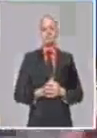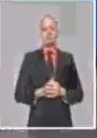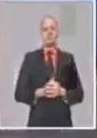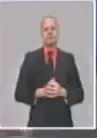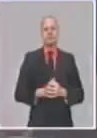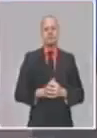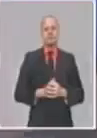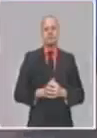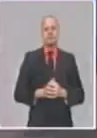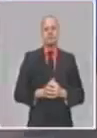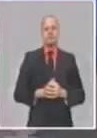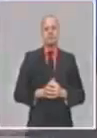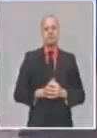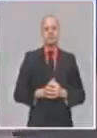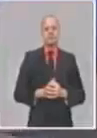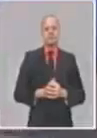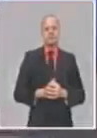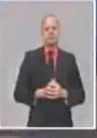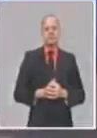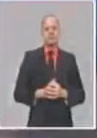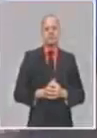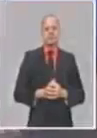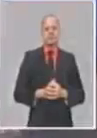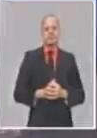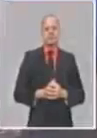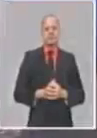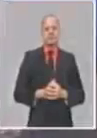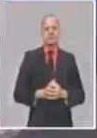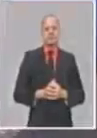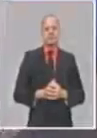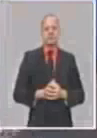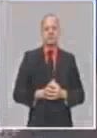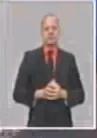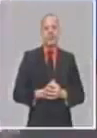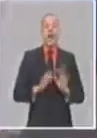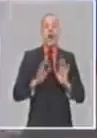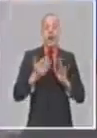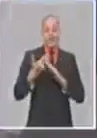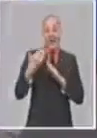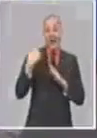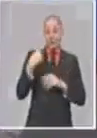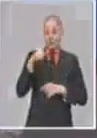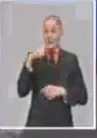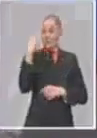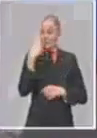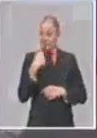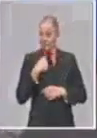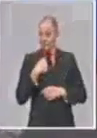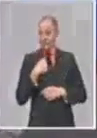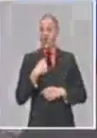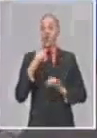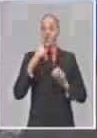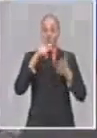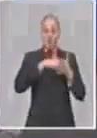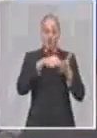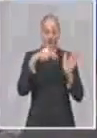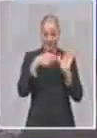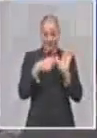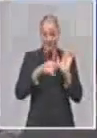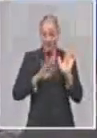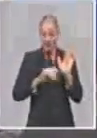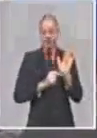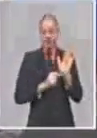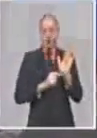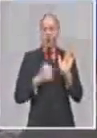En que hasta este momento pudiéramos señalar que hemos avanzado más, porque repito, en todo hemos venido trabajando.